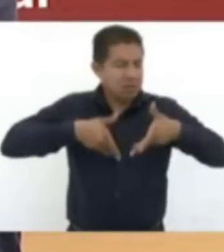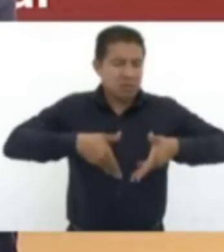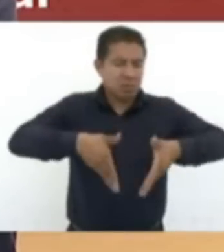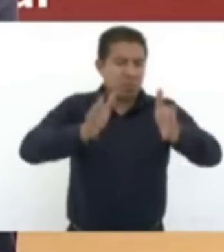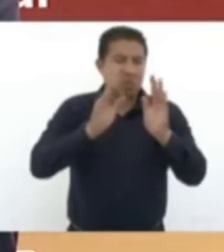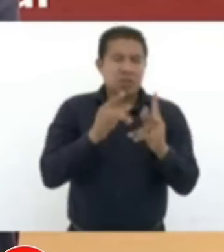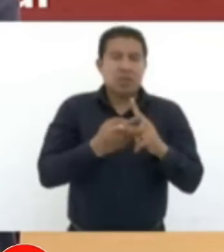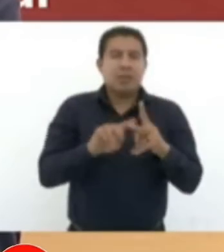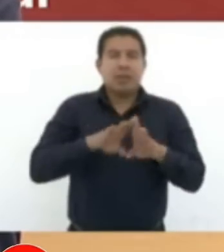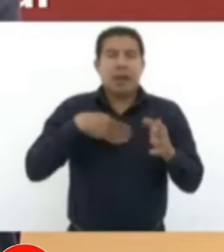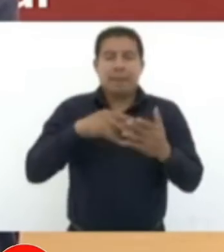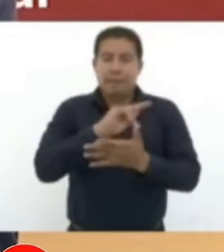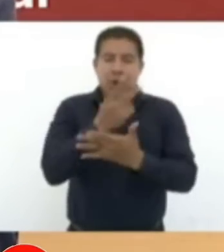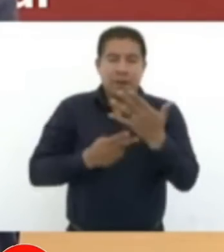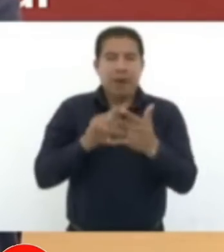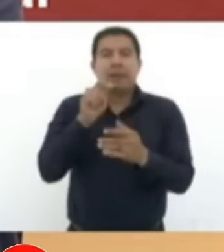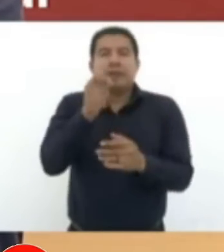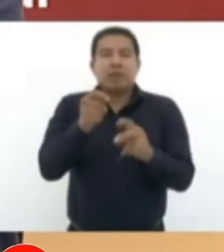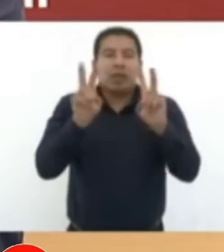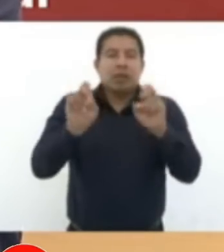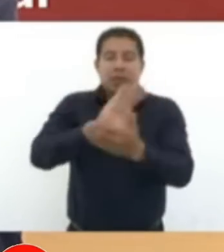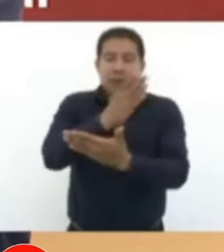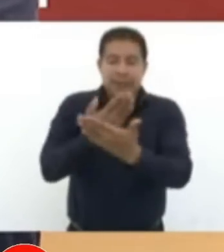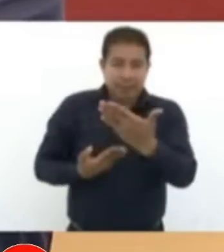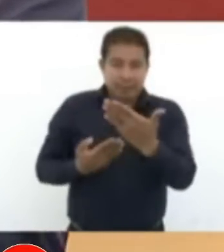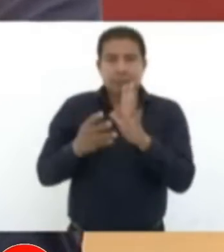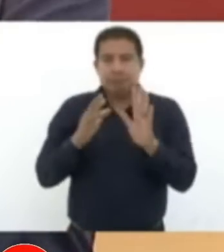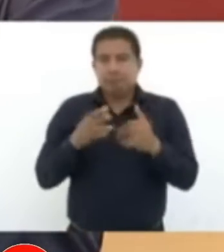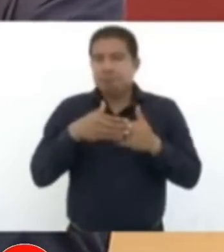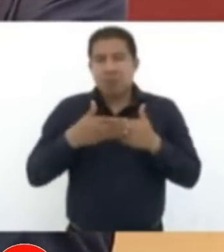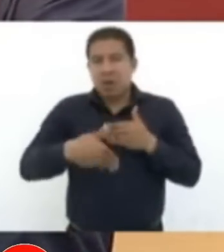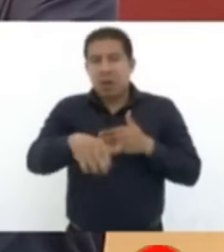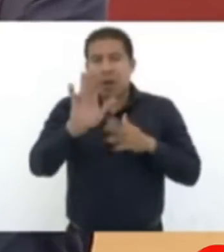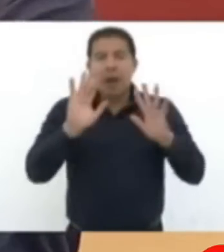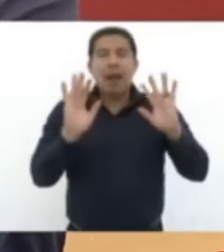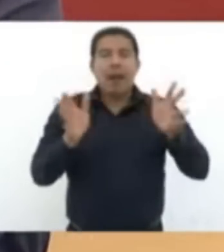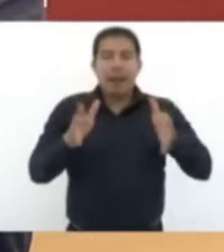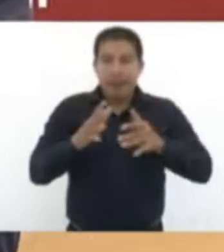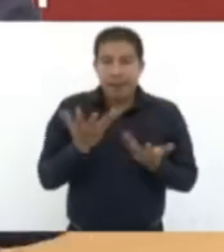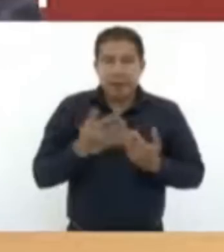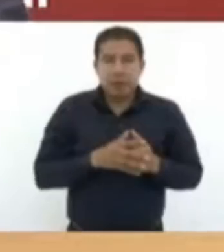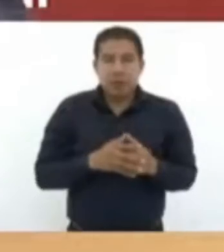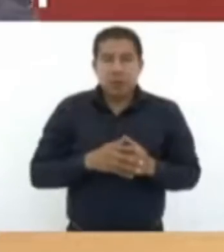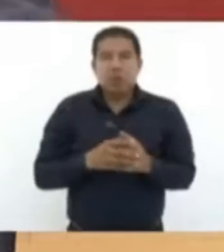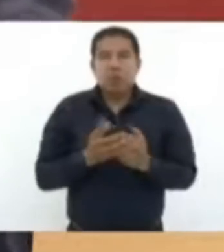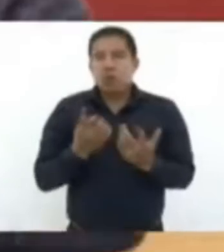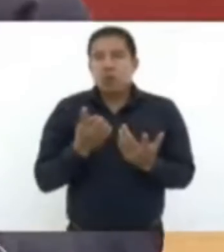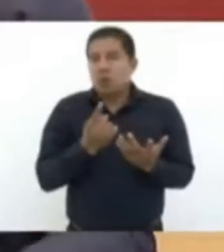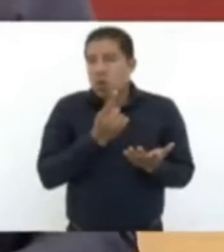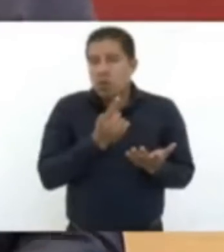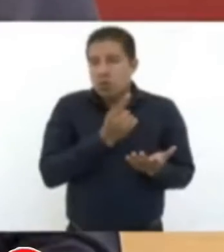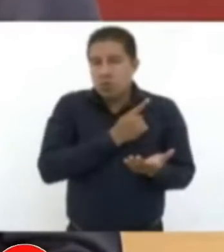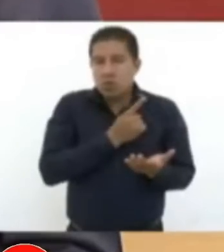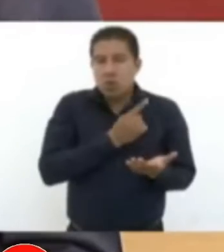bienestar. Ya es cosa de darles